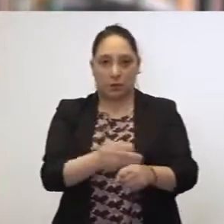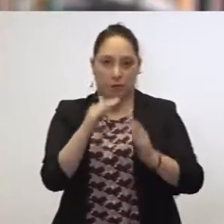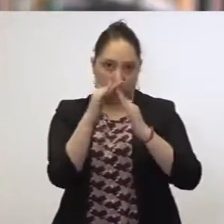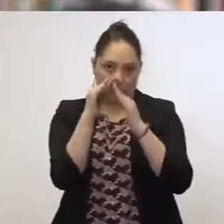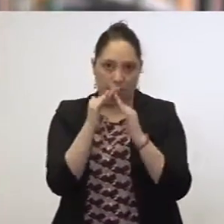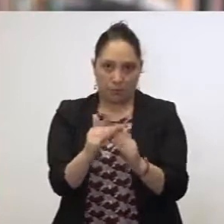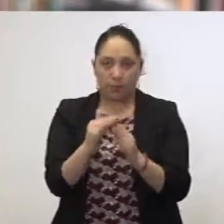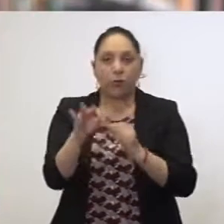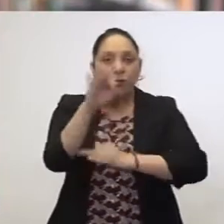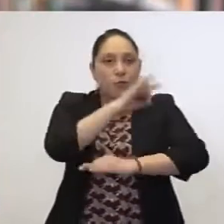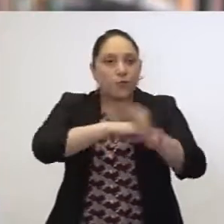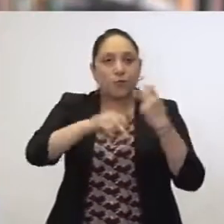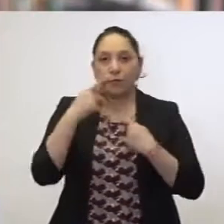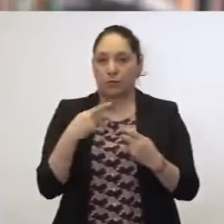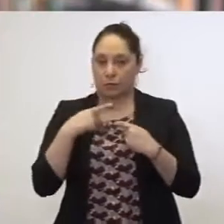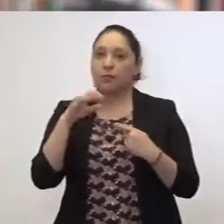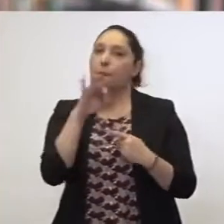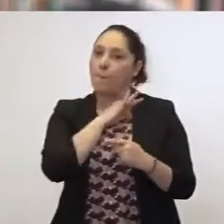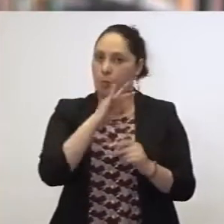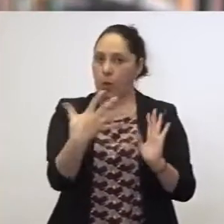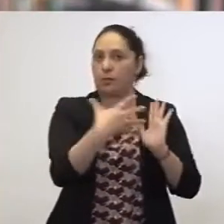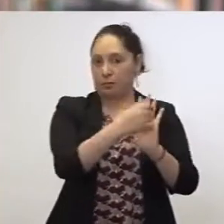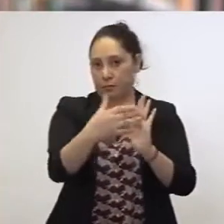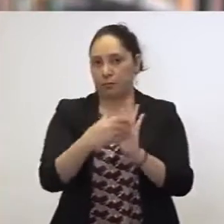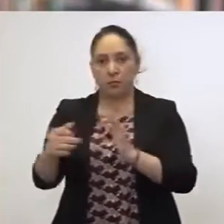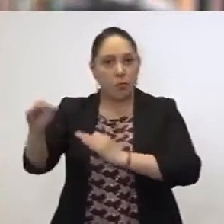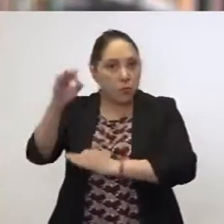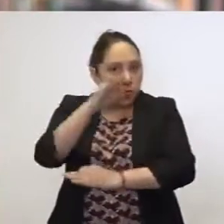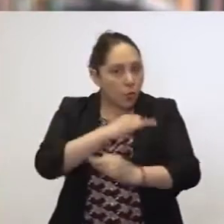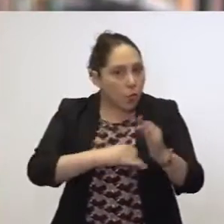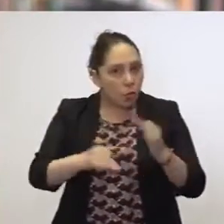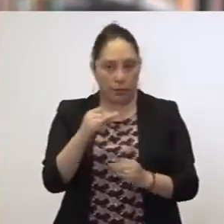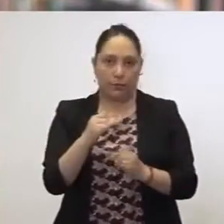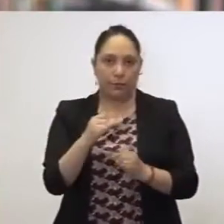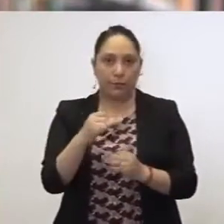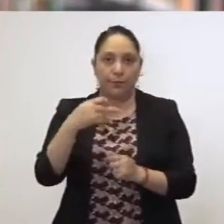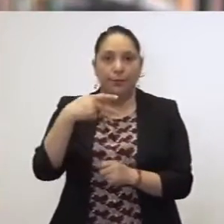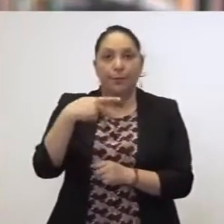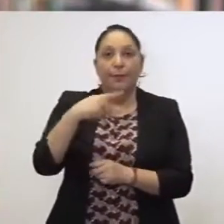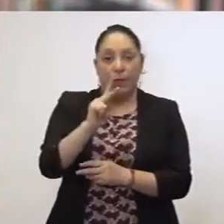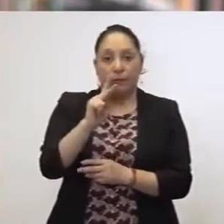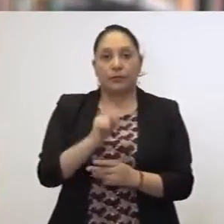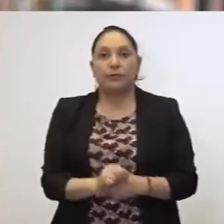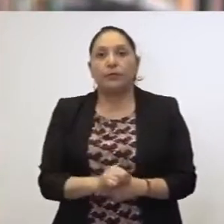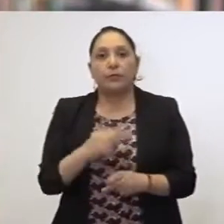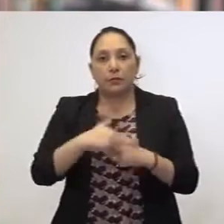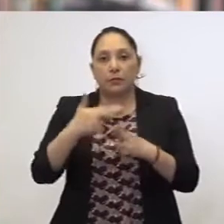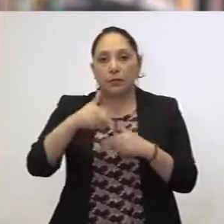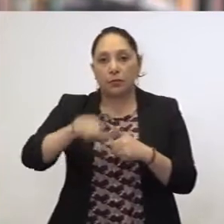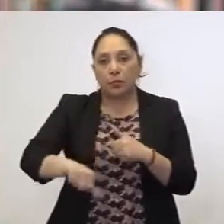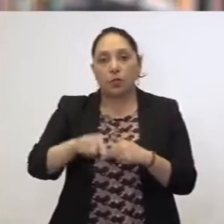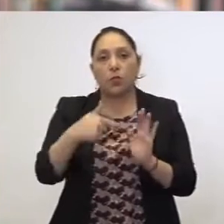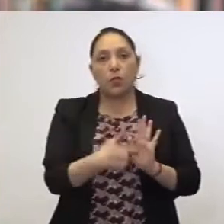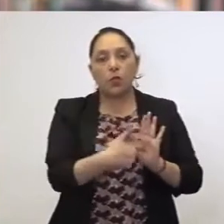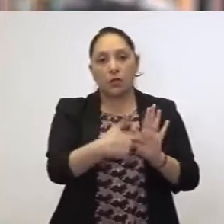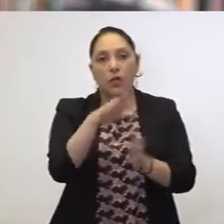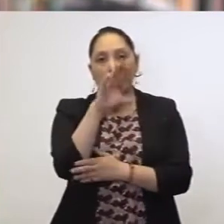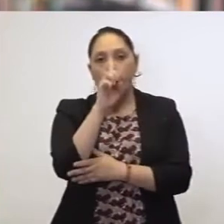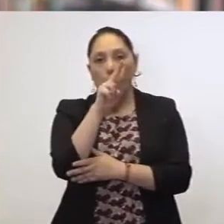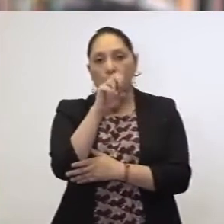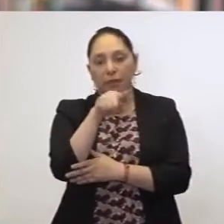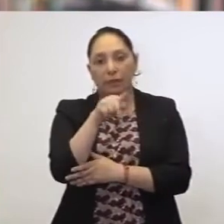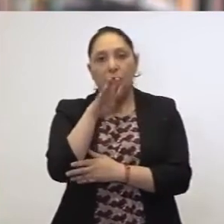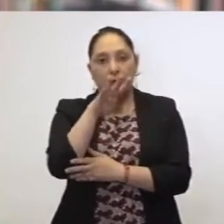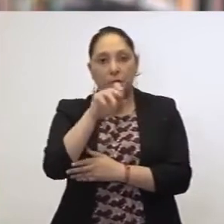Toda la población está en riesgo de contagio, toda. Sin embargo, hasta ahora lo que ha demostrado el COVID